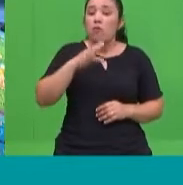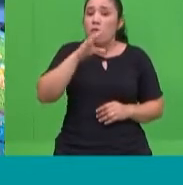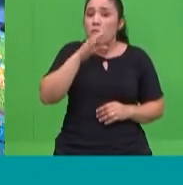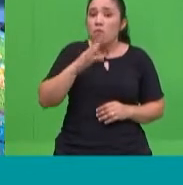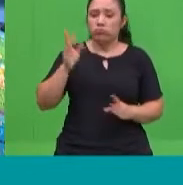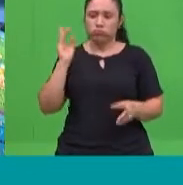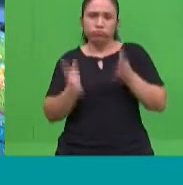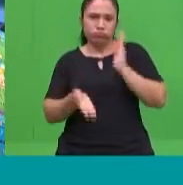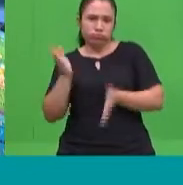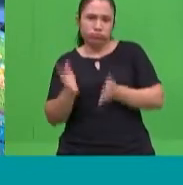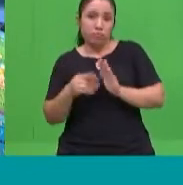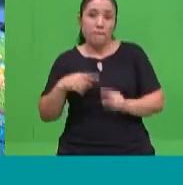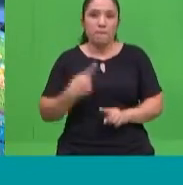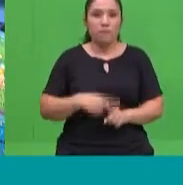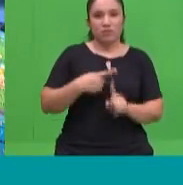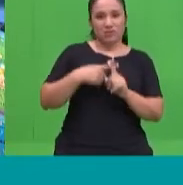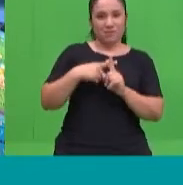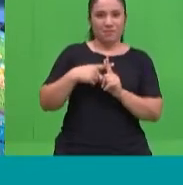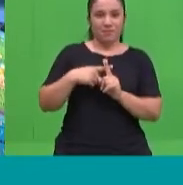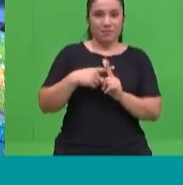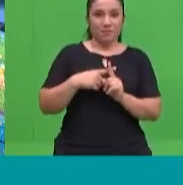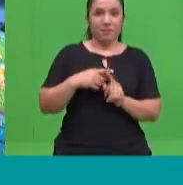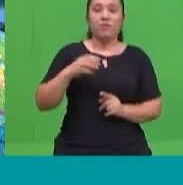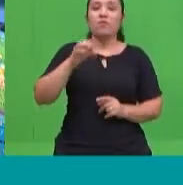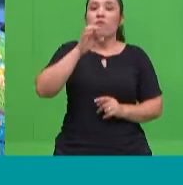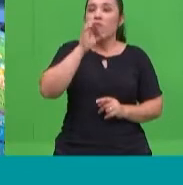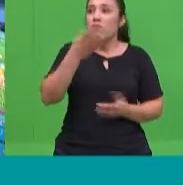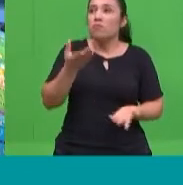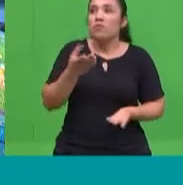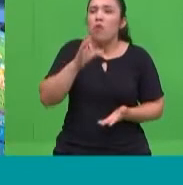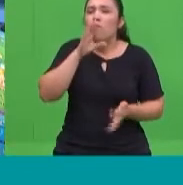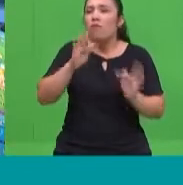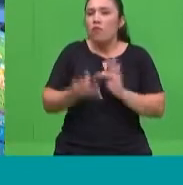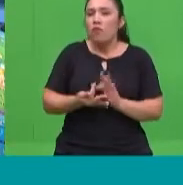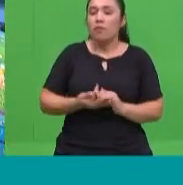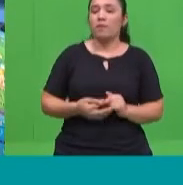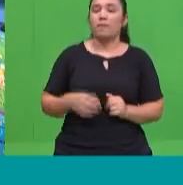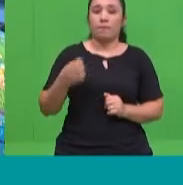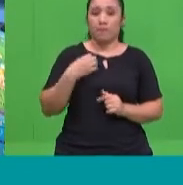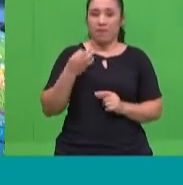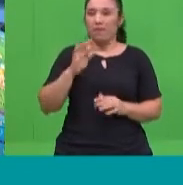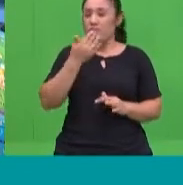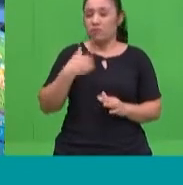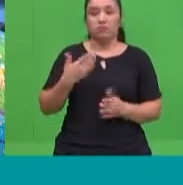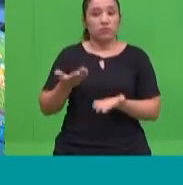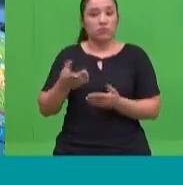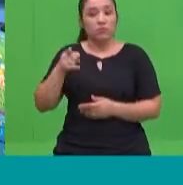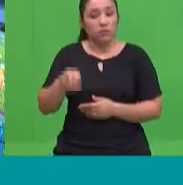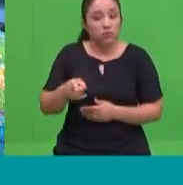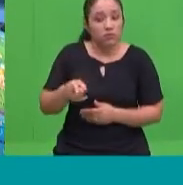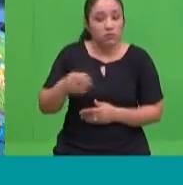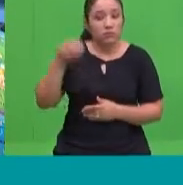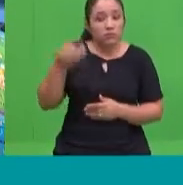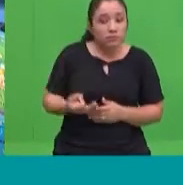decir eso? Flexibilizar ciertas normas. ¿Hasta qué punto? Acordar con ellos e ir marcándole límites.